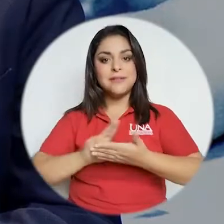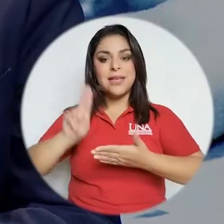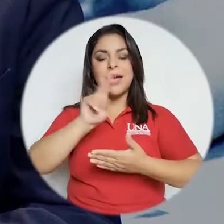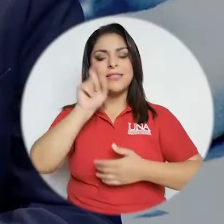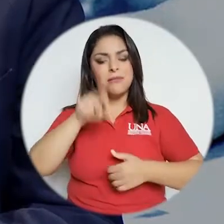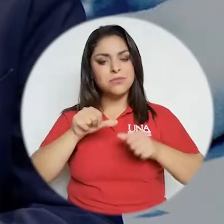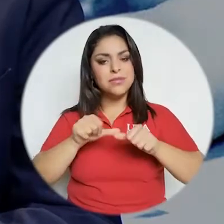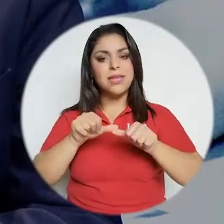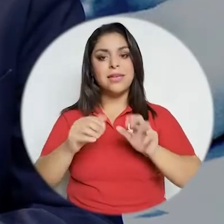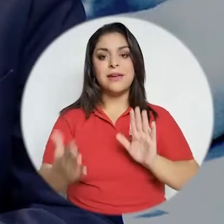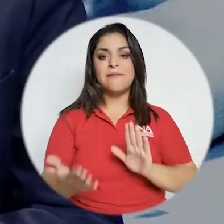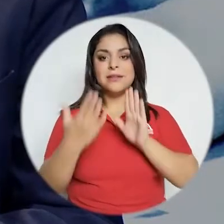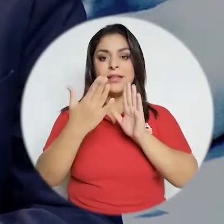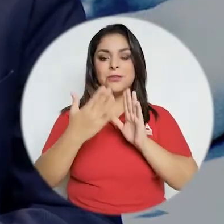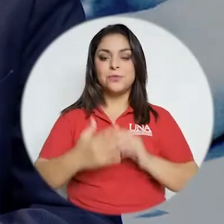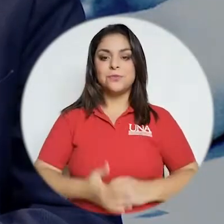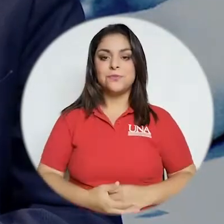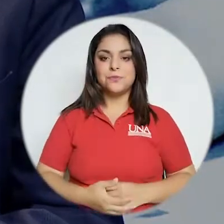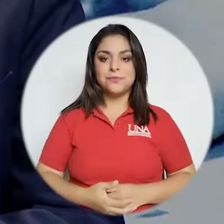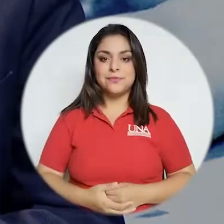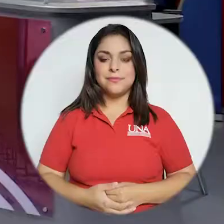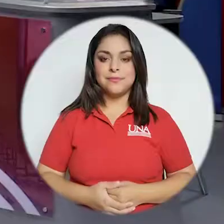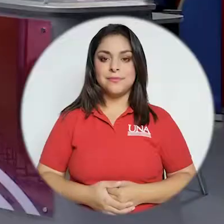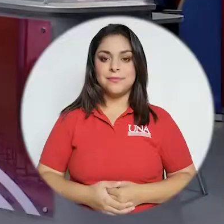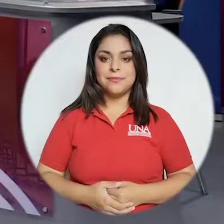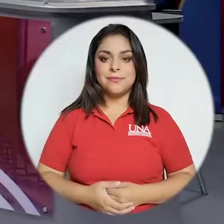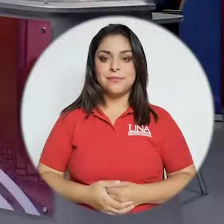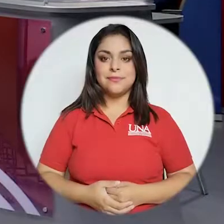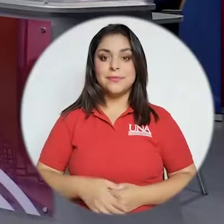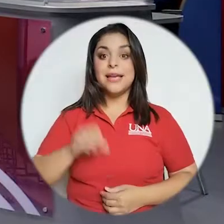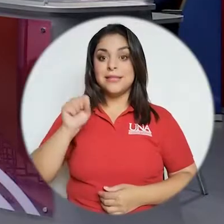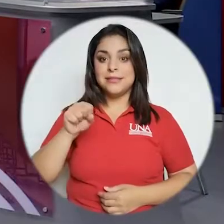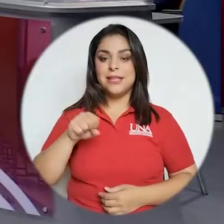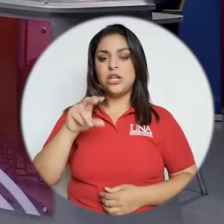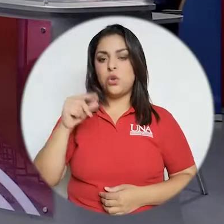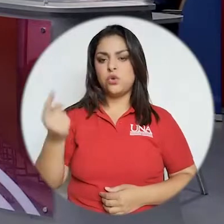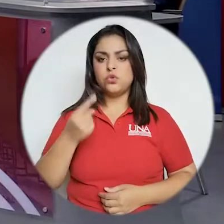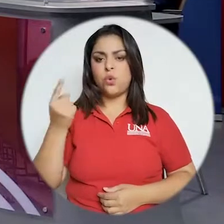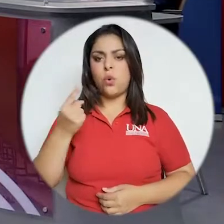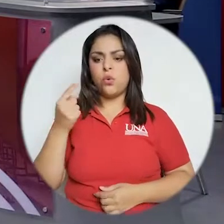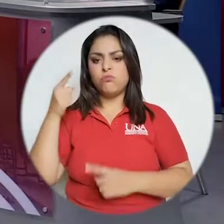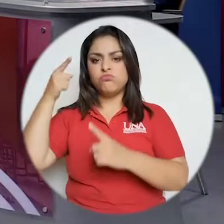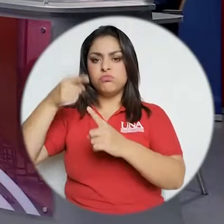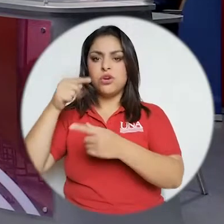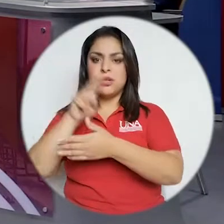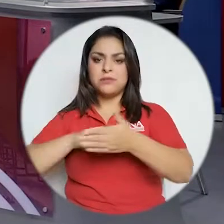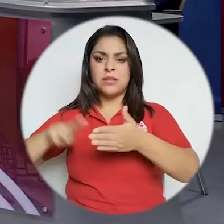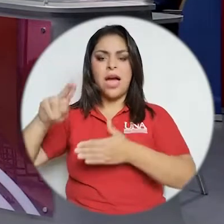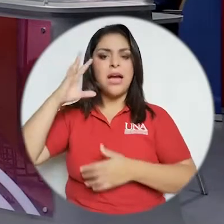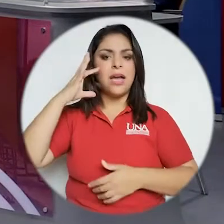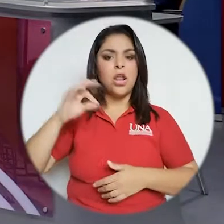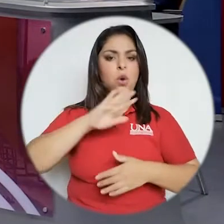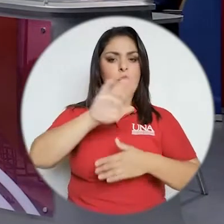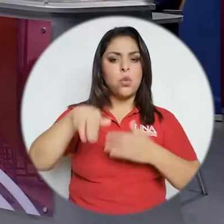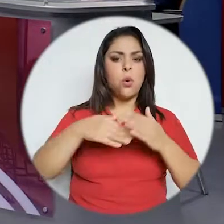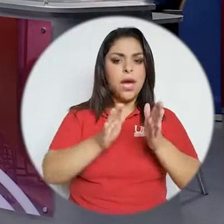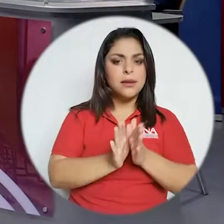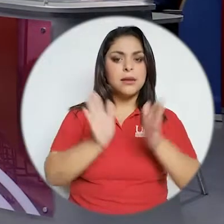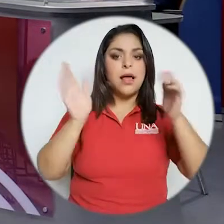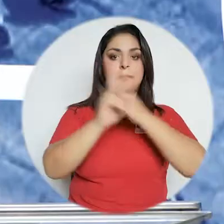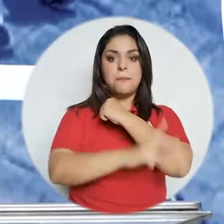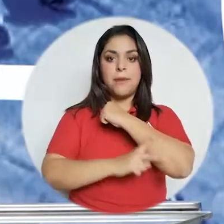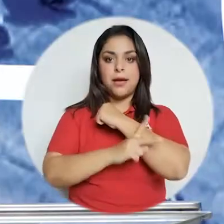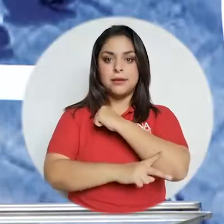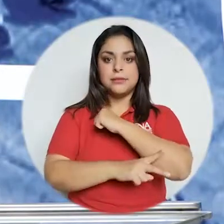como universidades pues tenemos que ir enfrentando sí no sólo en el ámbito universitario sino en general en el